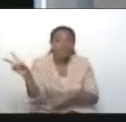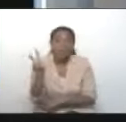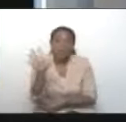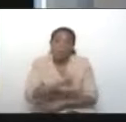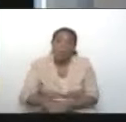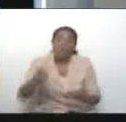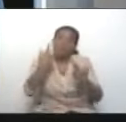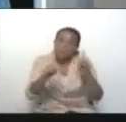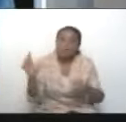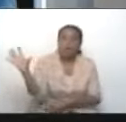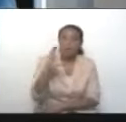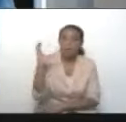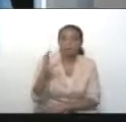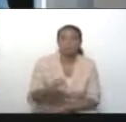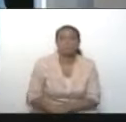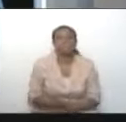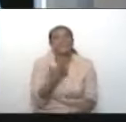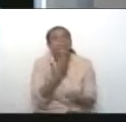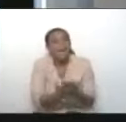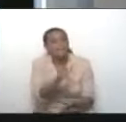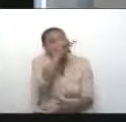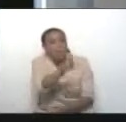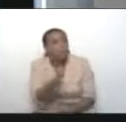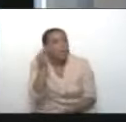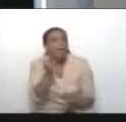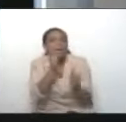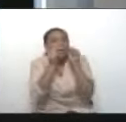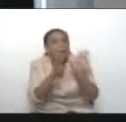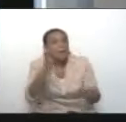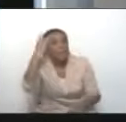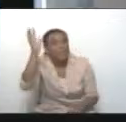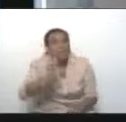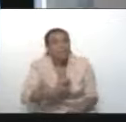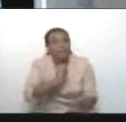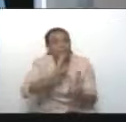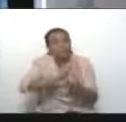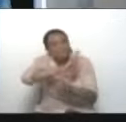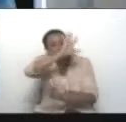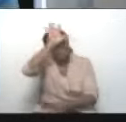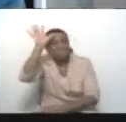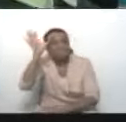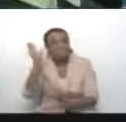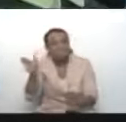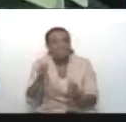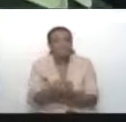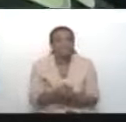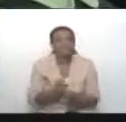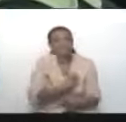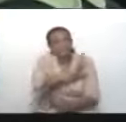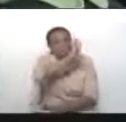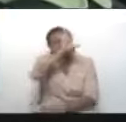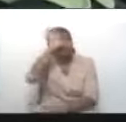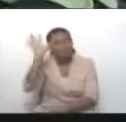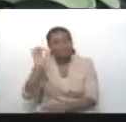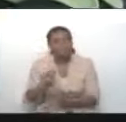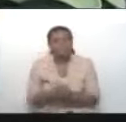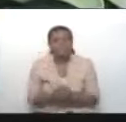En el ejemplo de Bolívar. Gracias, piedad. Que Dios te bendiga. Hasta la victoria siempre, piedad. Gracias.